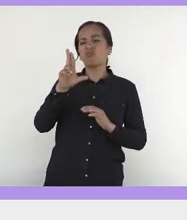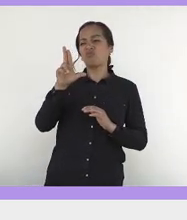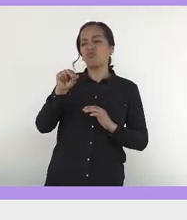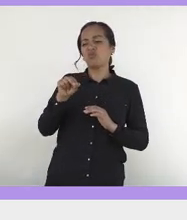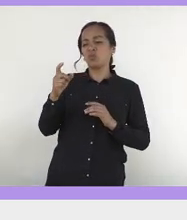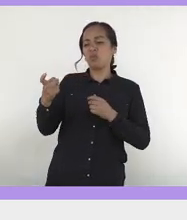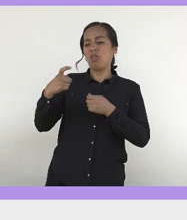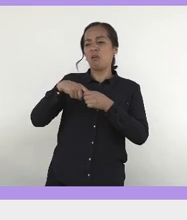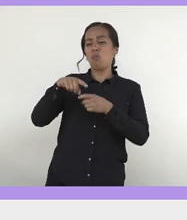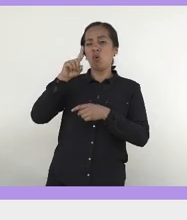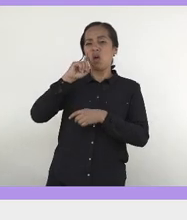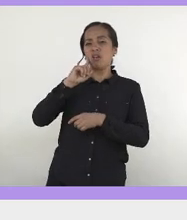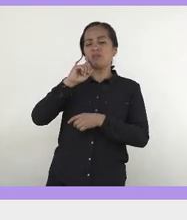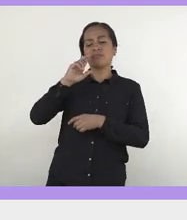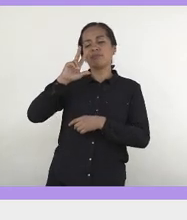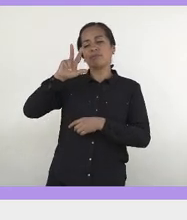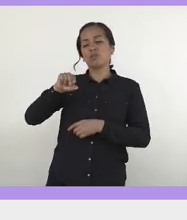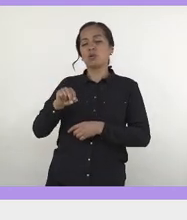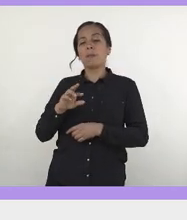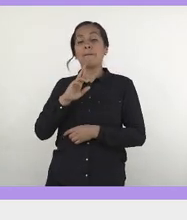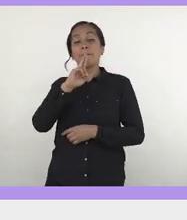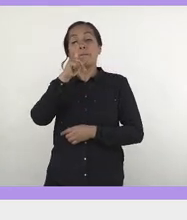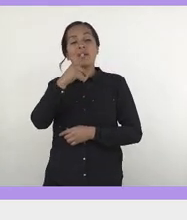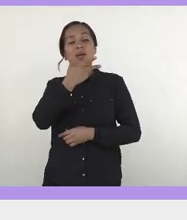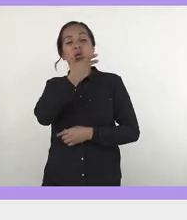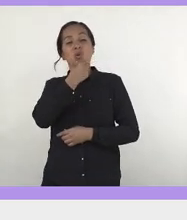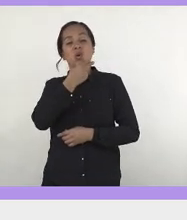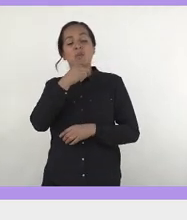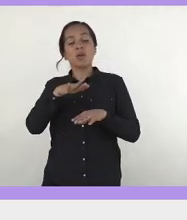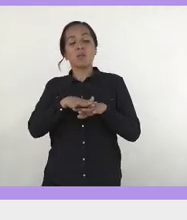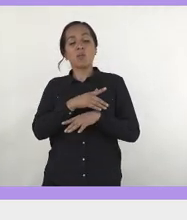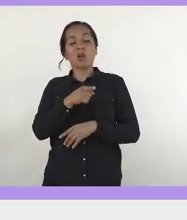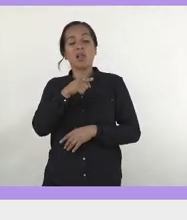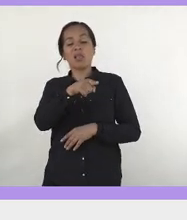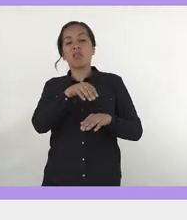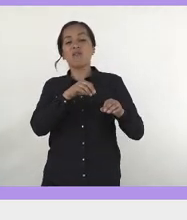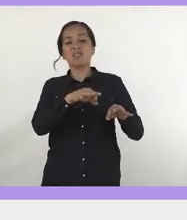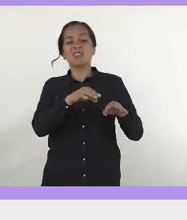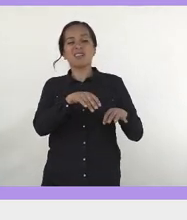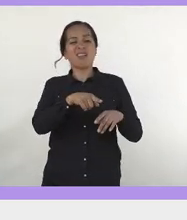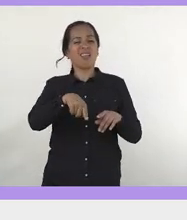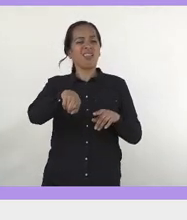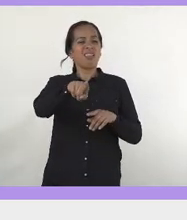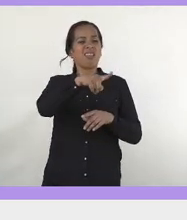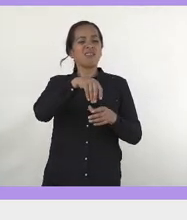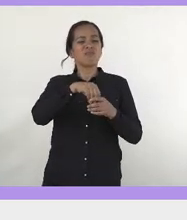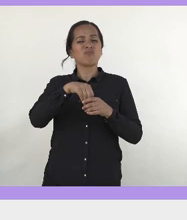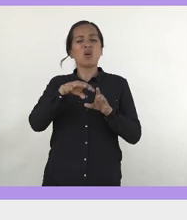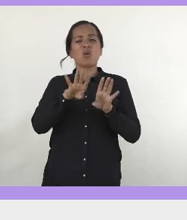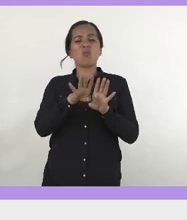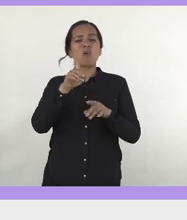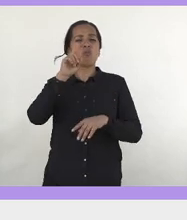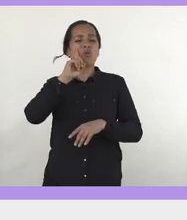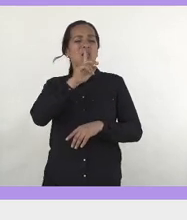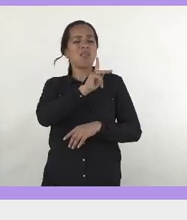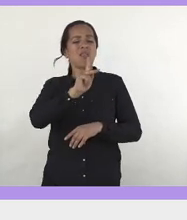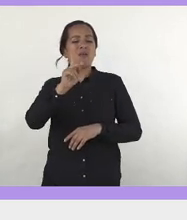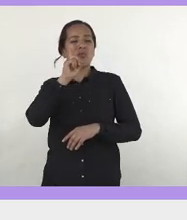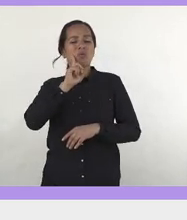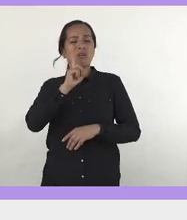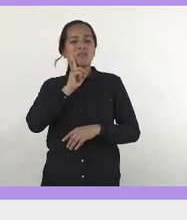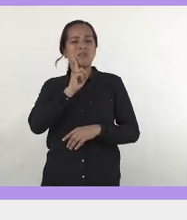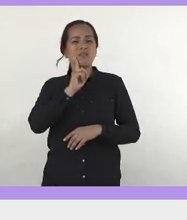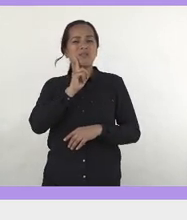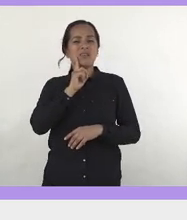voy a contratar a un hombre, porque esta oficina está llena de mujeres, y aquí hay demasiadas hormonas,